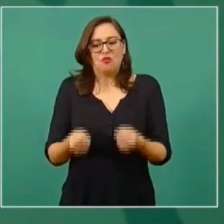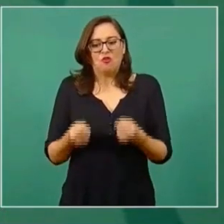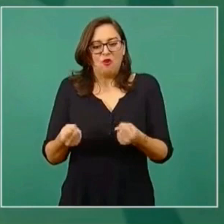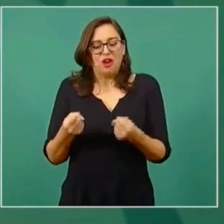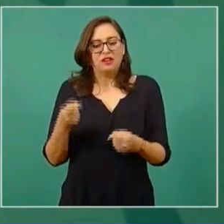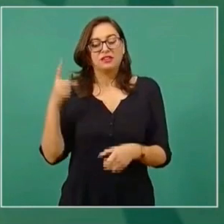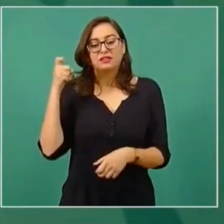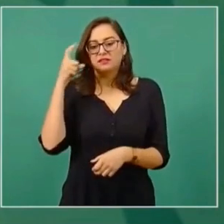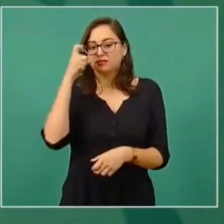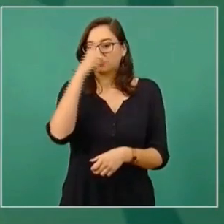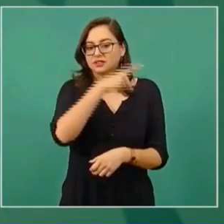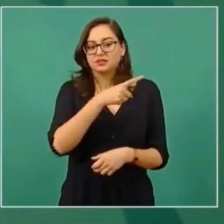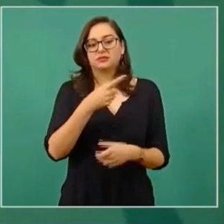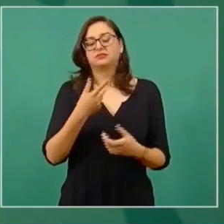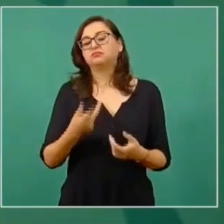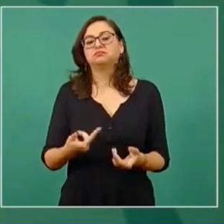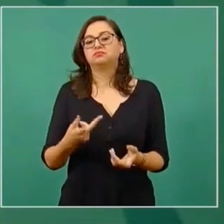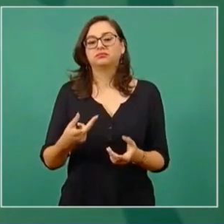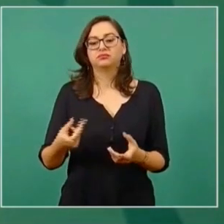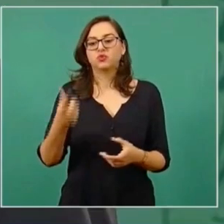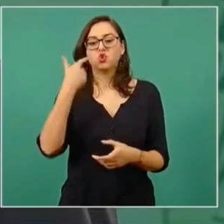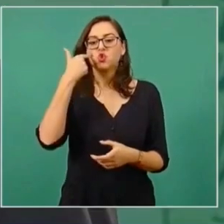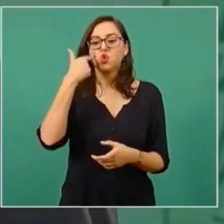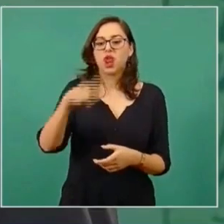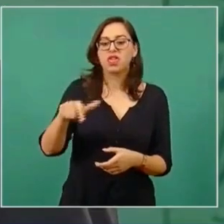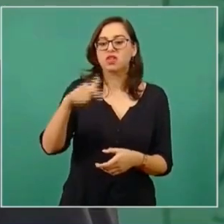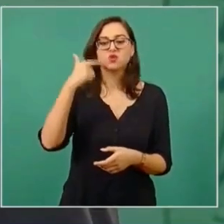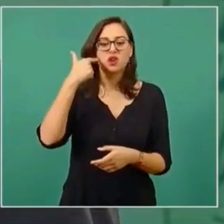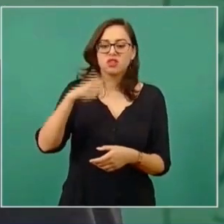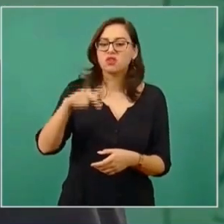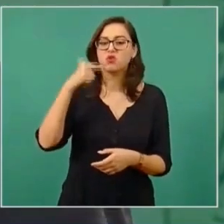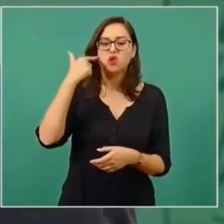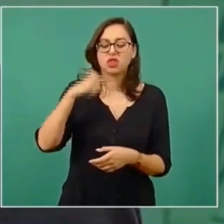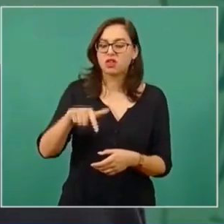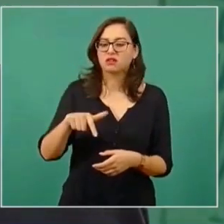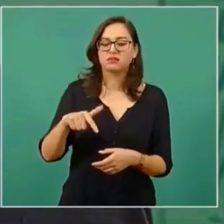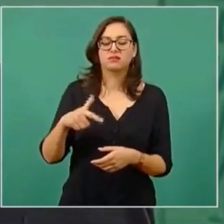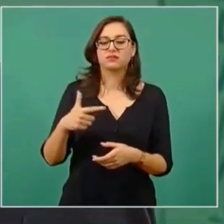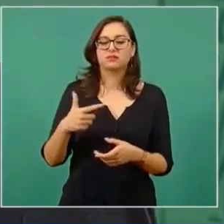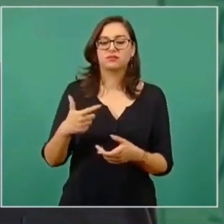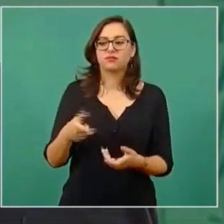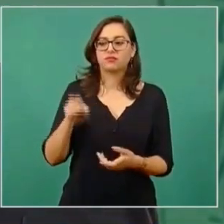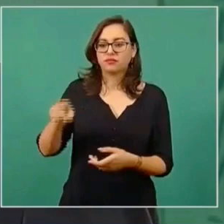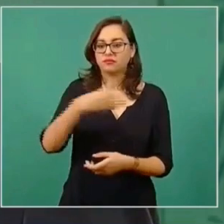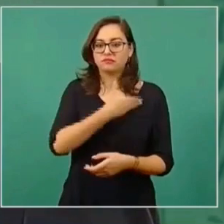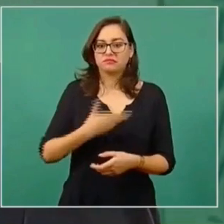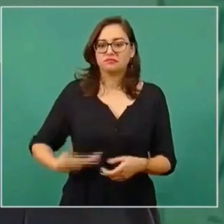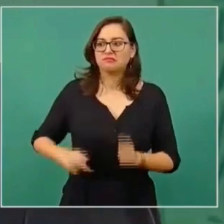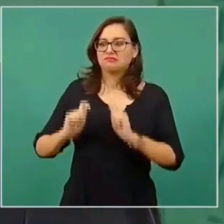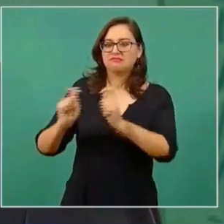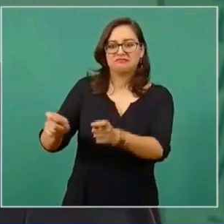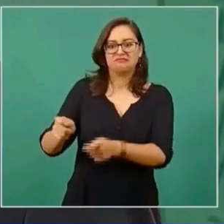y no querían que él llegara a la presidencia.